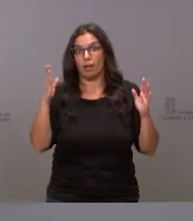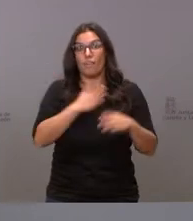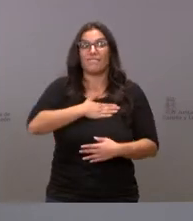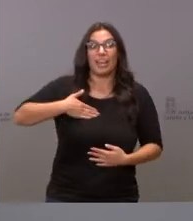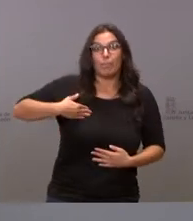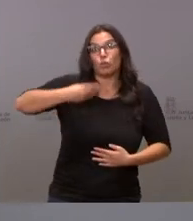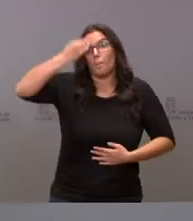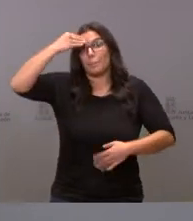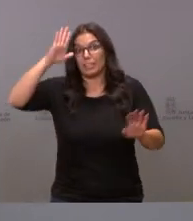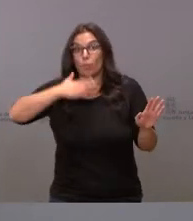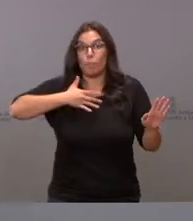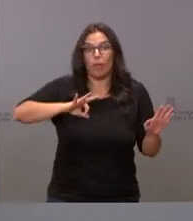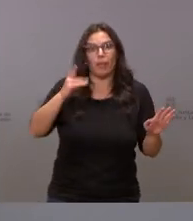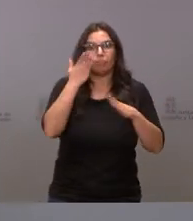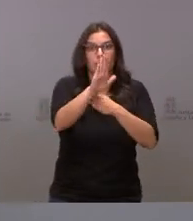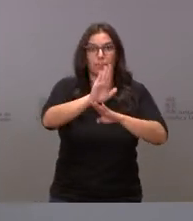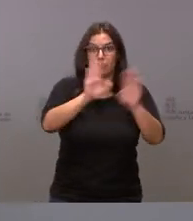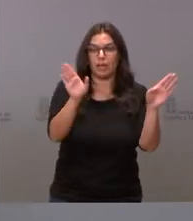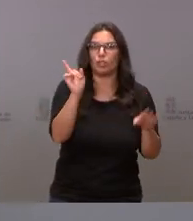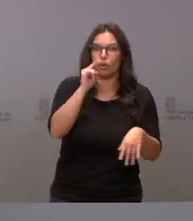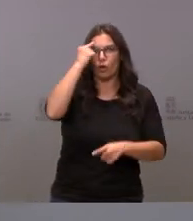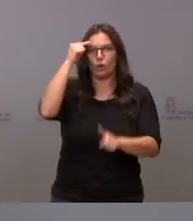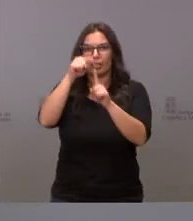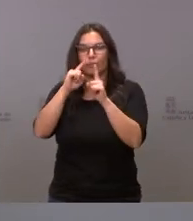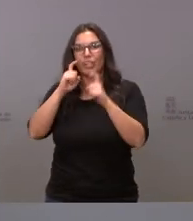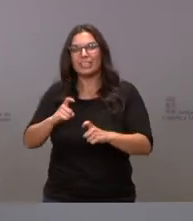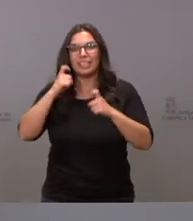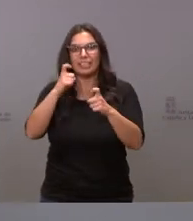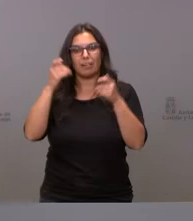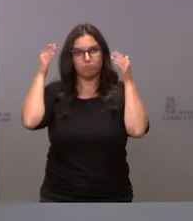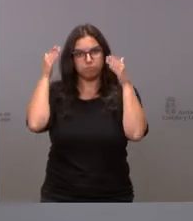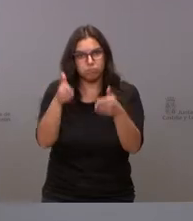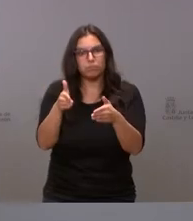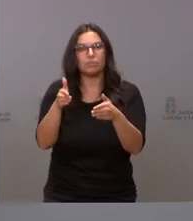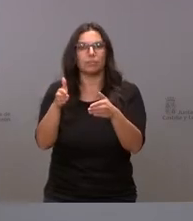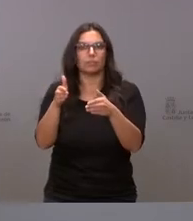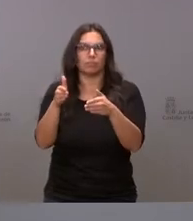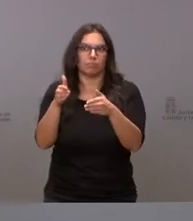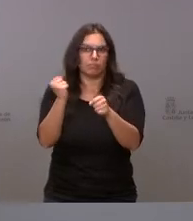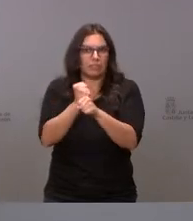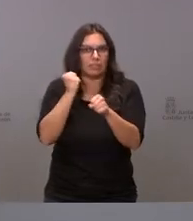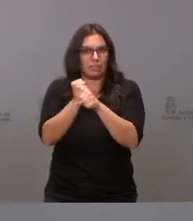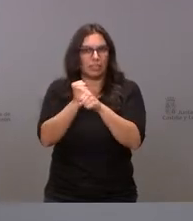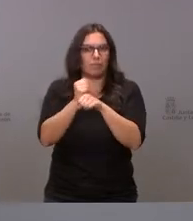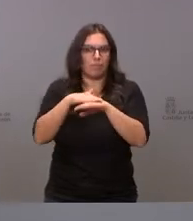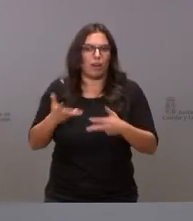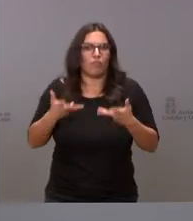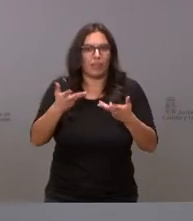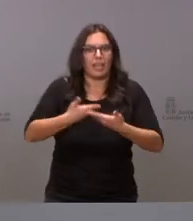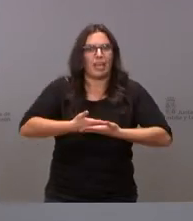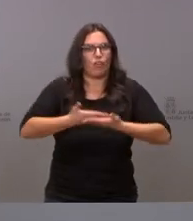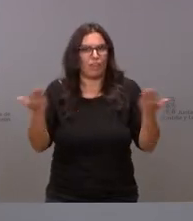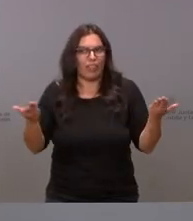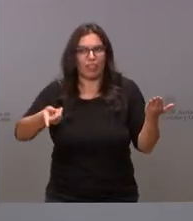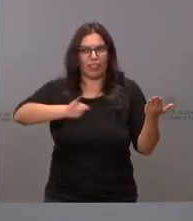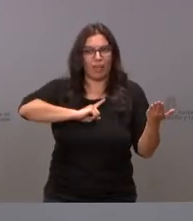que pueda ser sino el objetivo para el que vamos a trabajar desde el punto de vista de ofrecer confianza y estabilidad para que